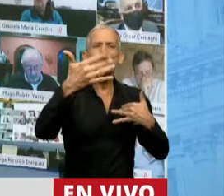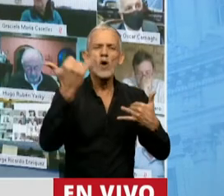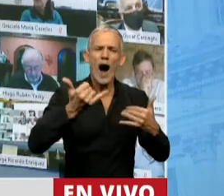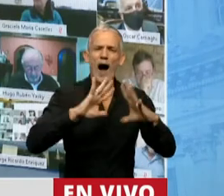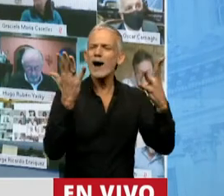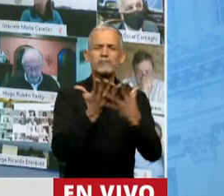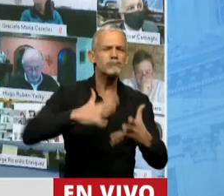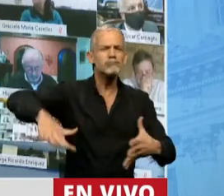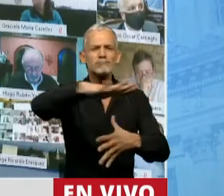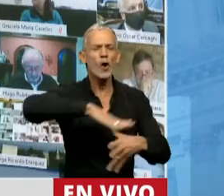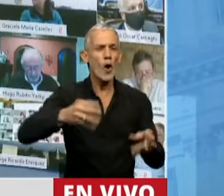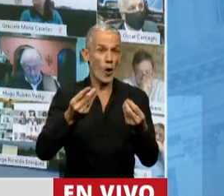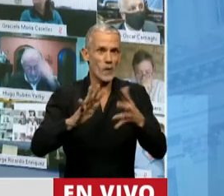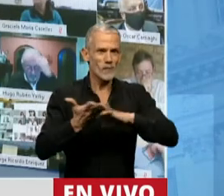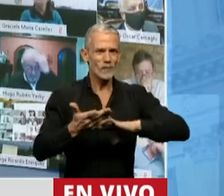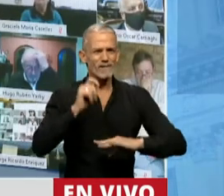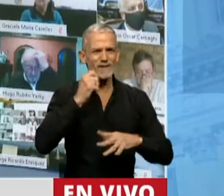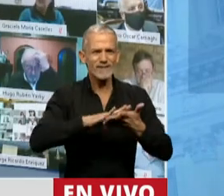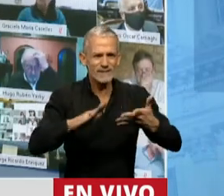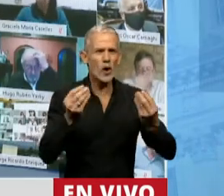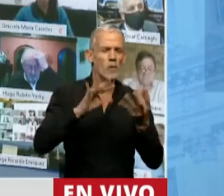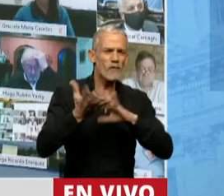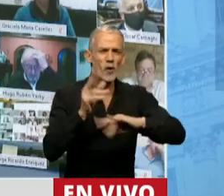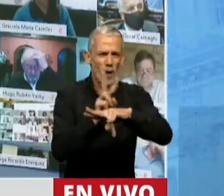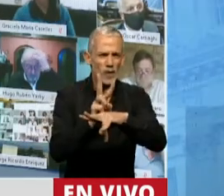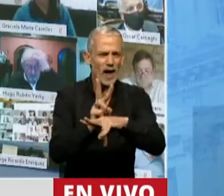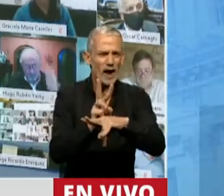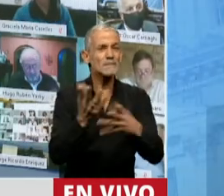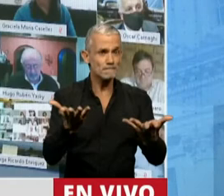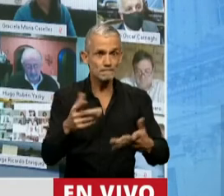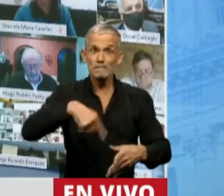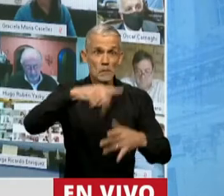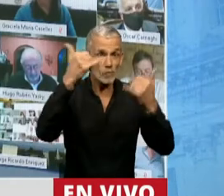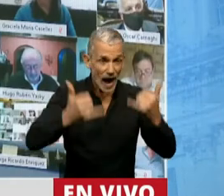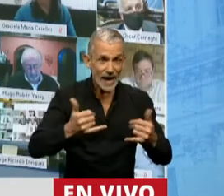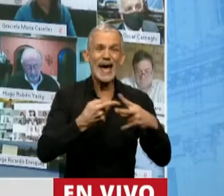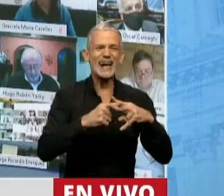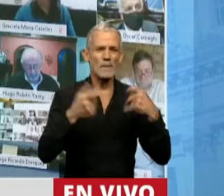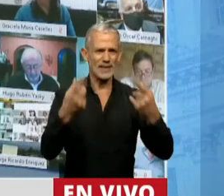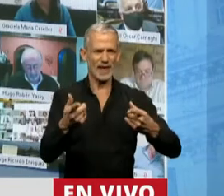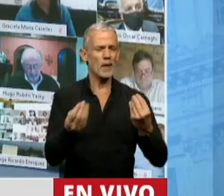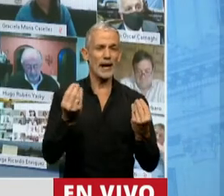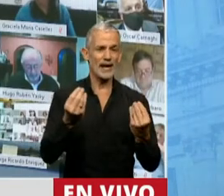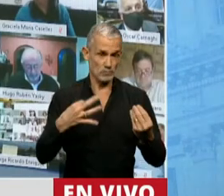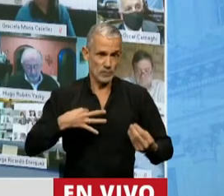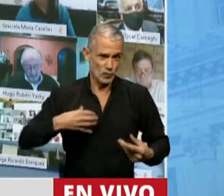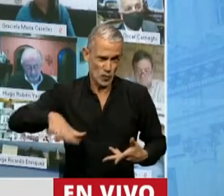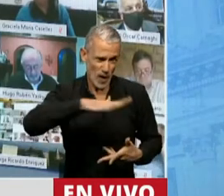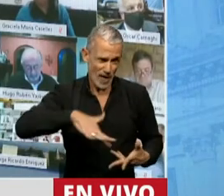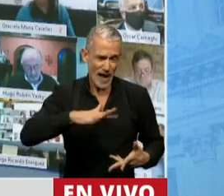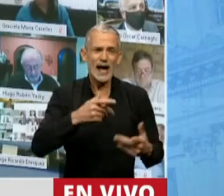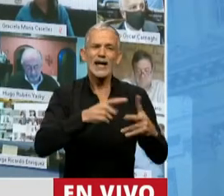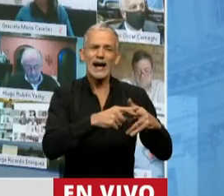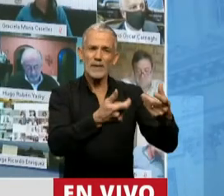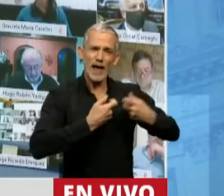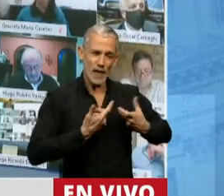en el espacio que queremos habitar, en cómo lo vamos a cuidar, tengamos esas herramientas ciudadanas que son